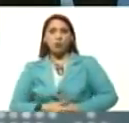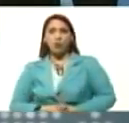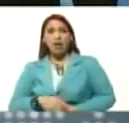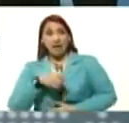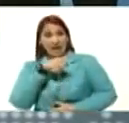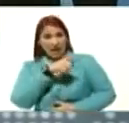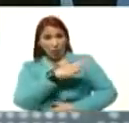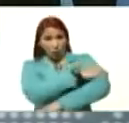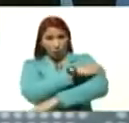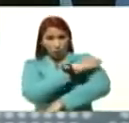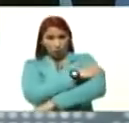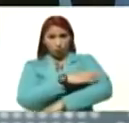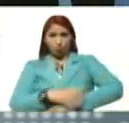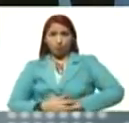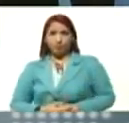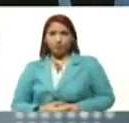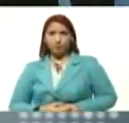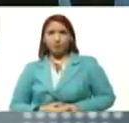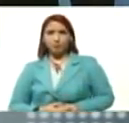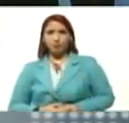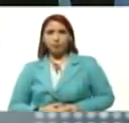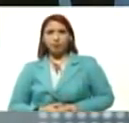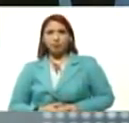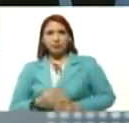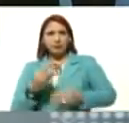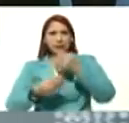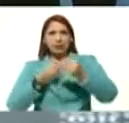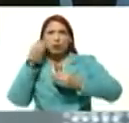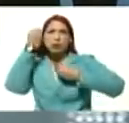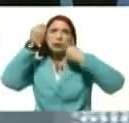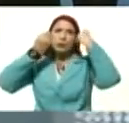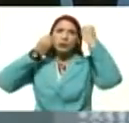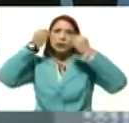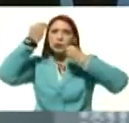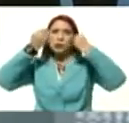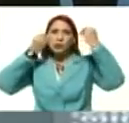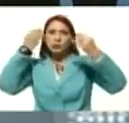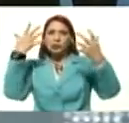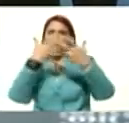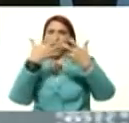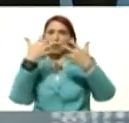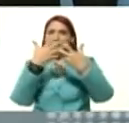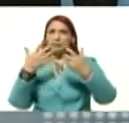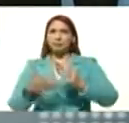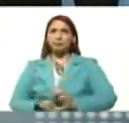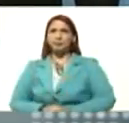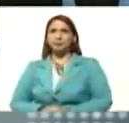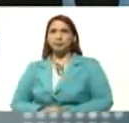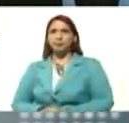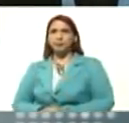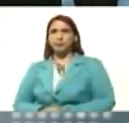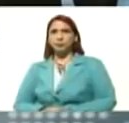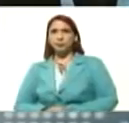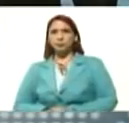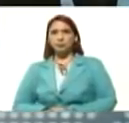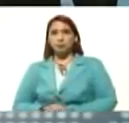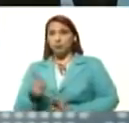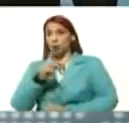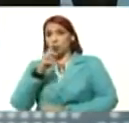ellos, van delineando, una guerra, por debajo, invisible,